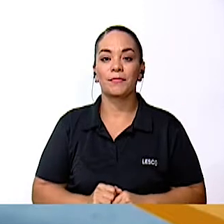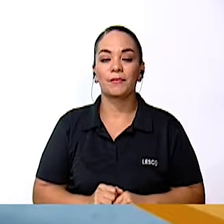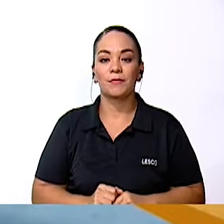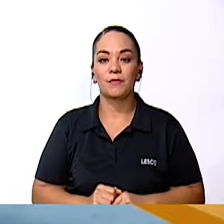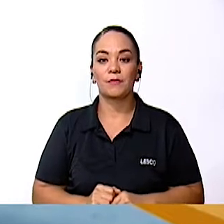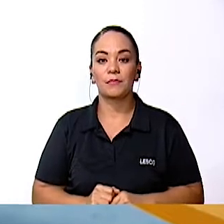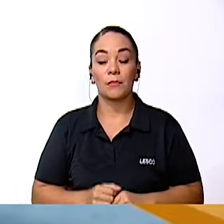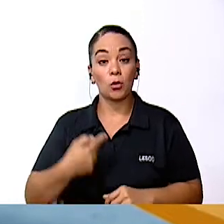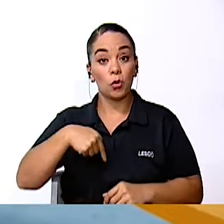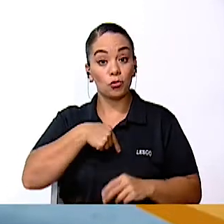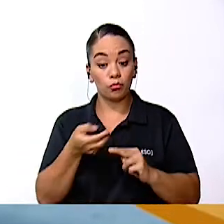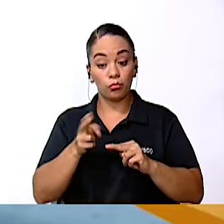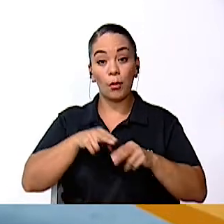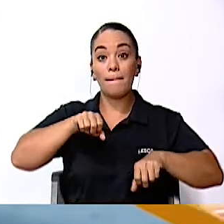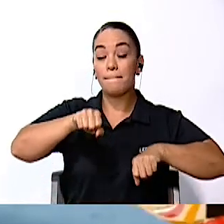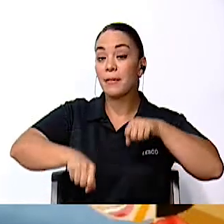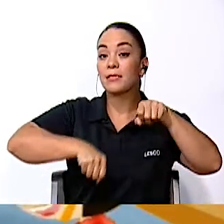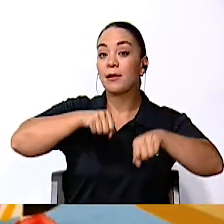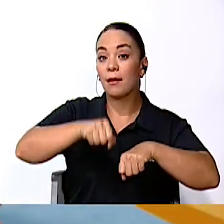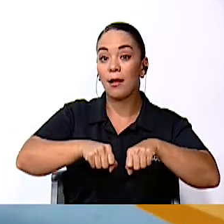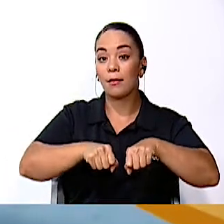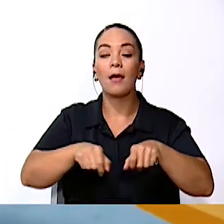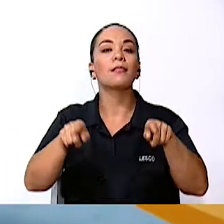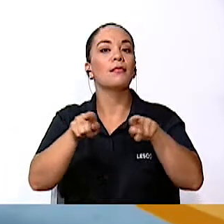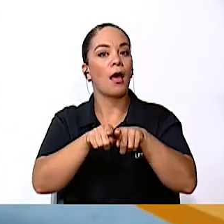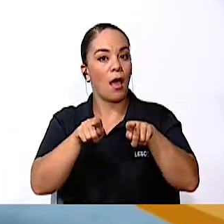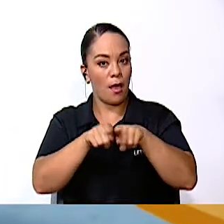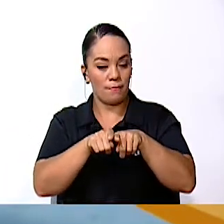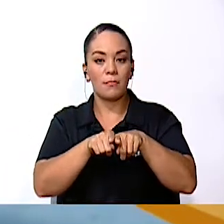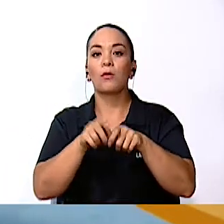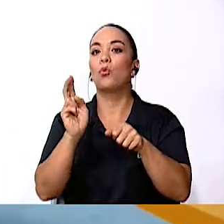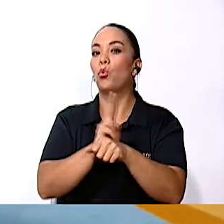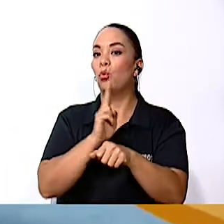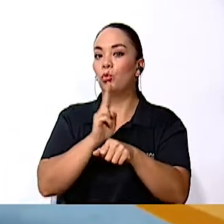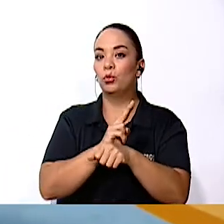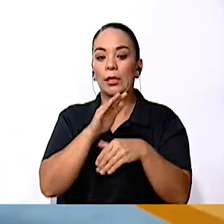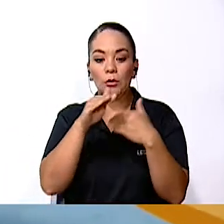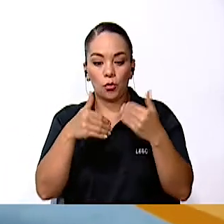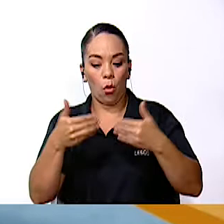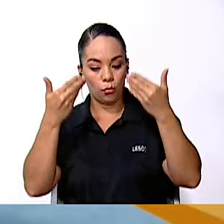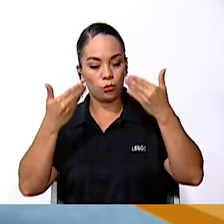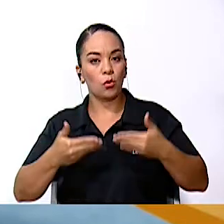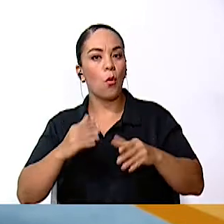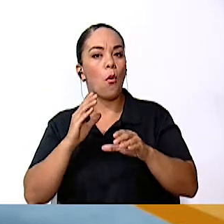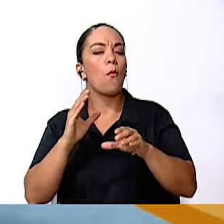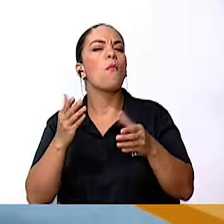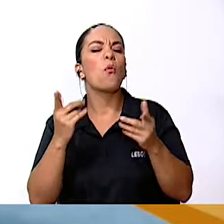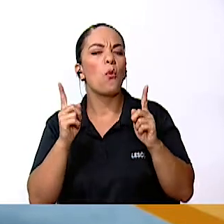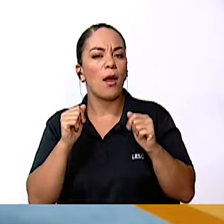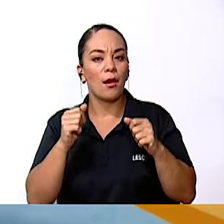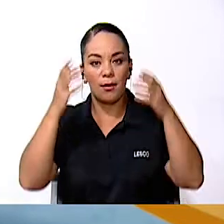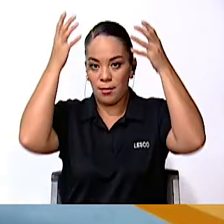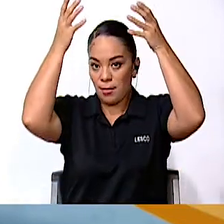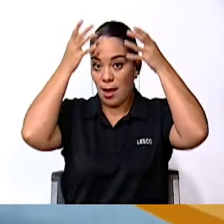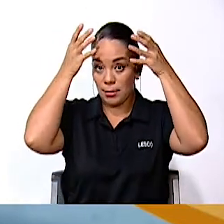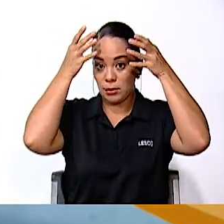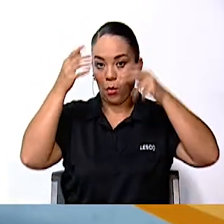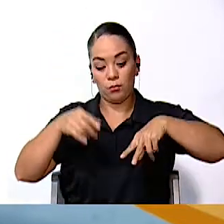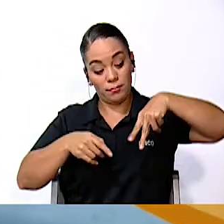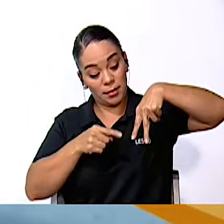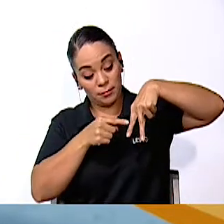andemos en bicicleta debemos de tener todos los dispositivos correctos, como el casco y las rodilleras